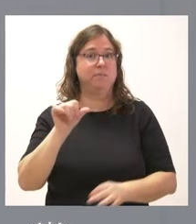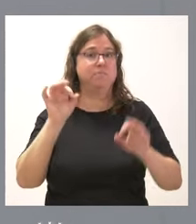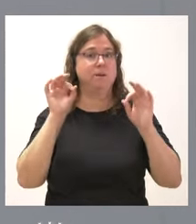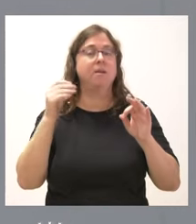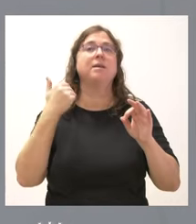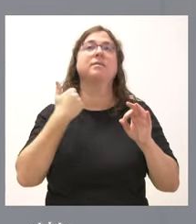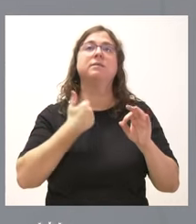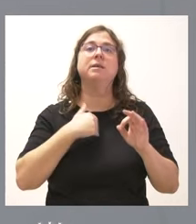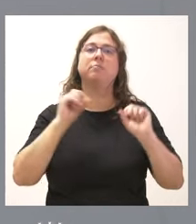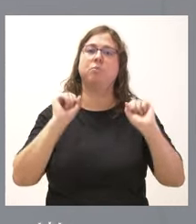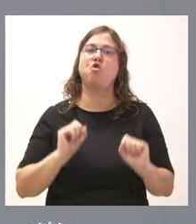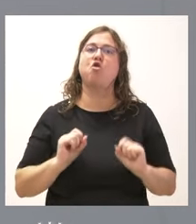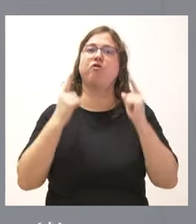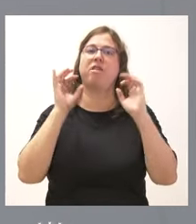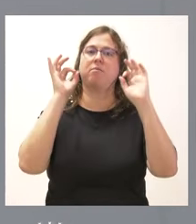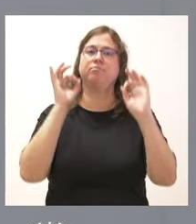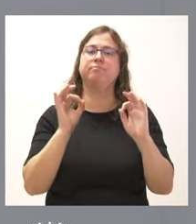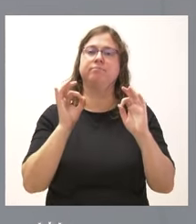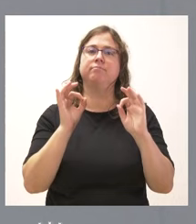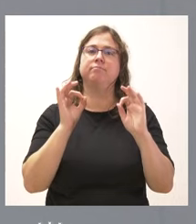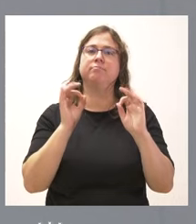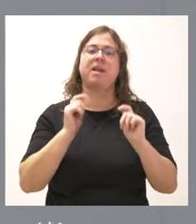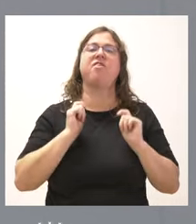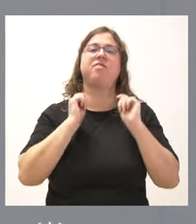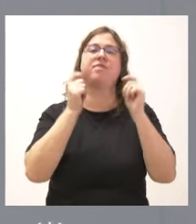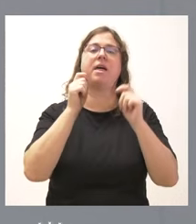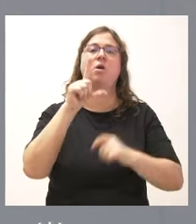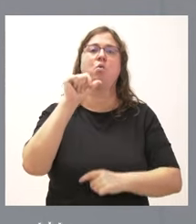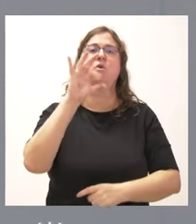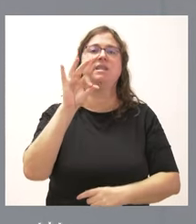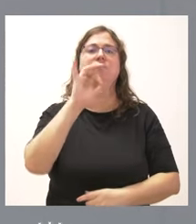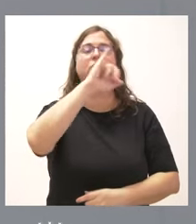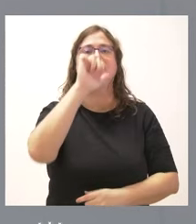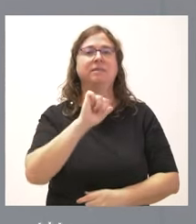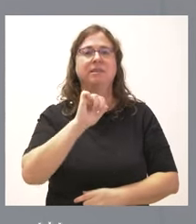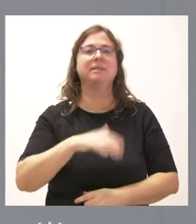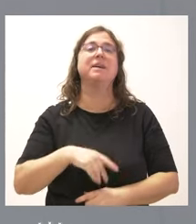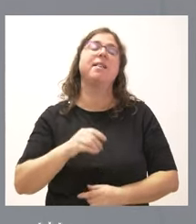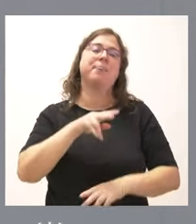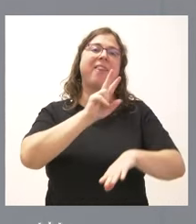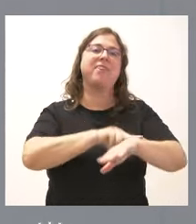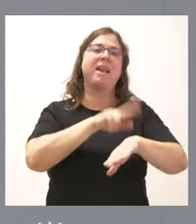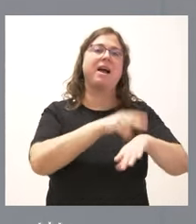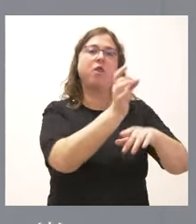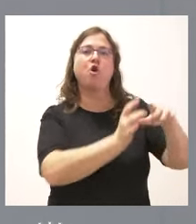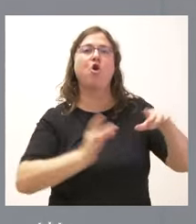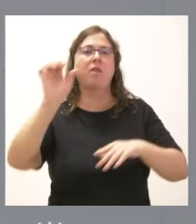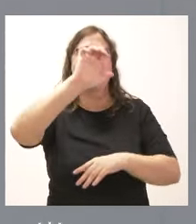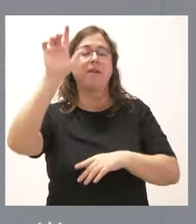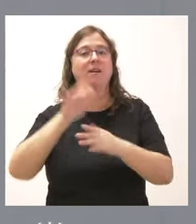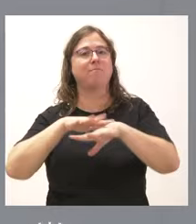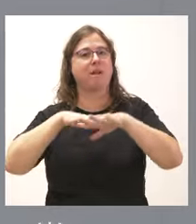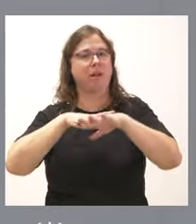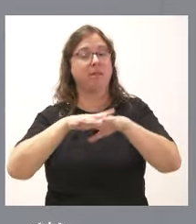se ha designado ya formalmente a don Luis Fuente Rodríguez como delegado para el Corredor Atlántico y redes complementarias, cumpliendo